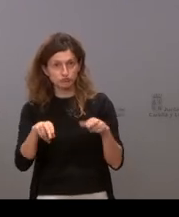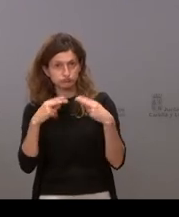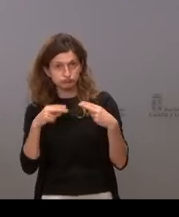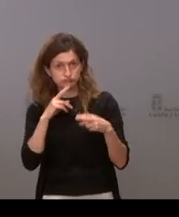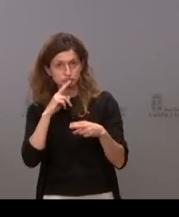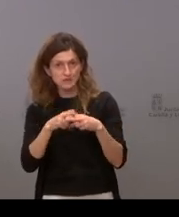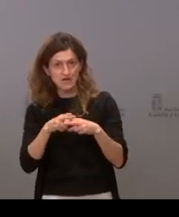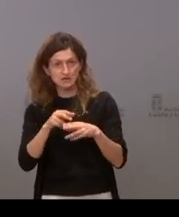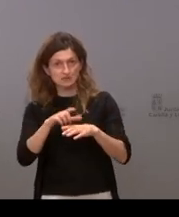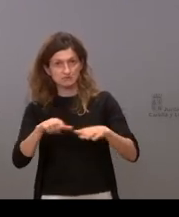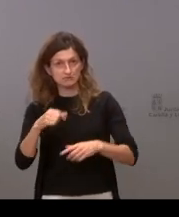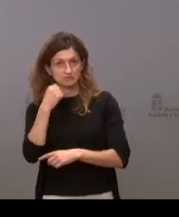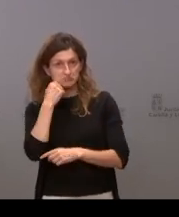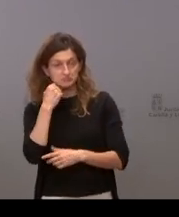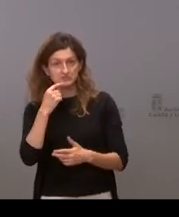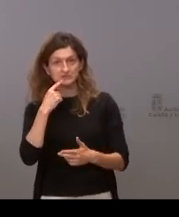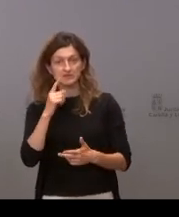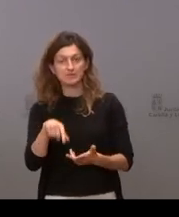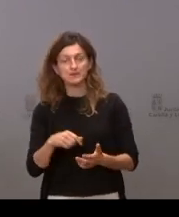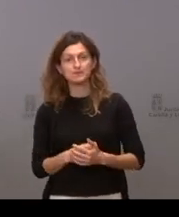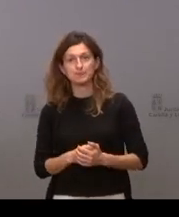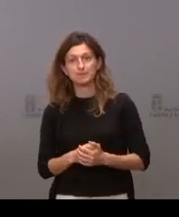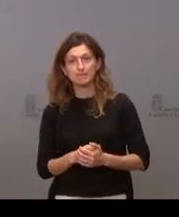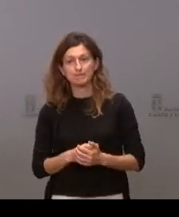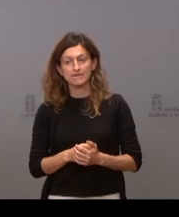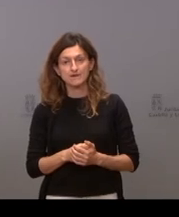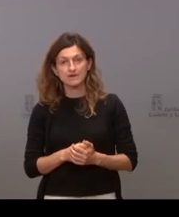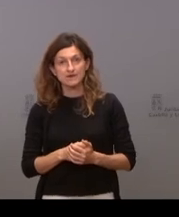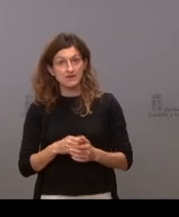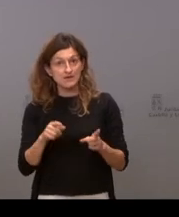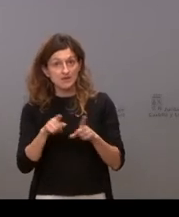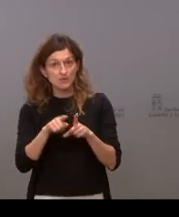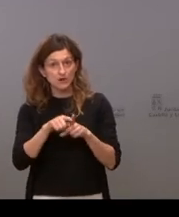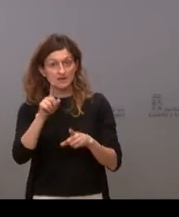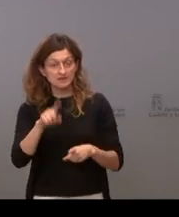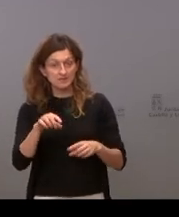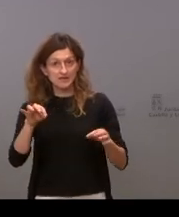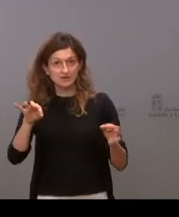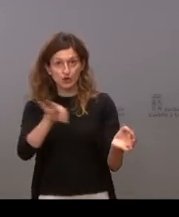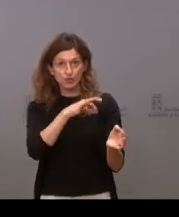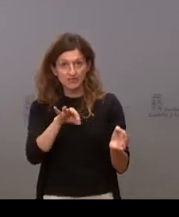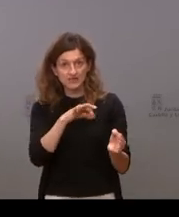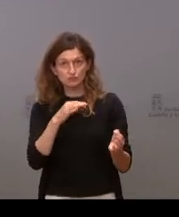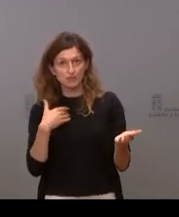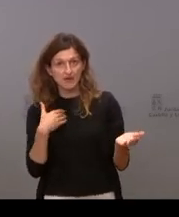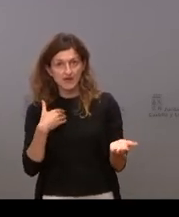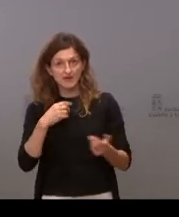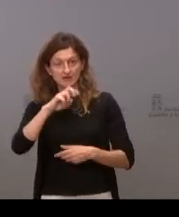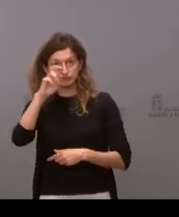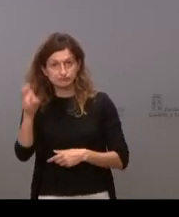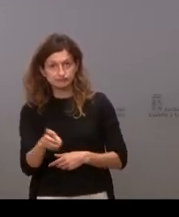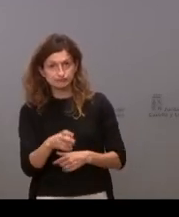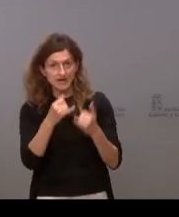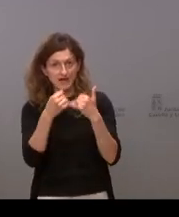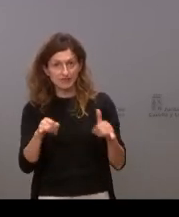de hostelería y restauración no sé si va a suceder lo mismo con los conciertos las verbenas y otro tipo